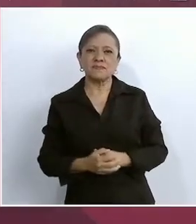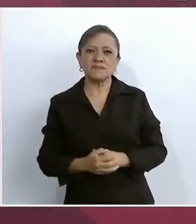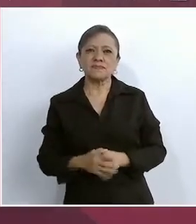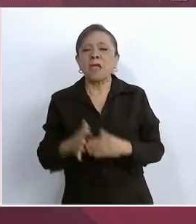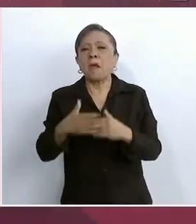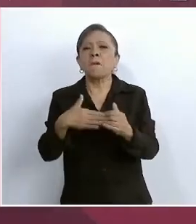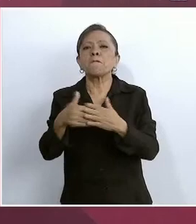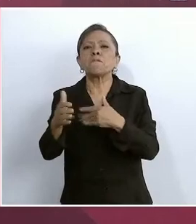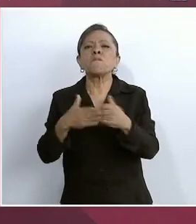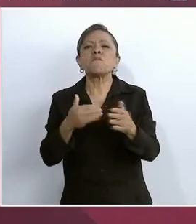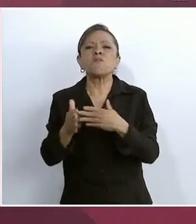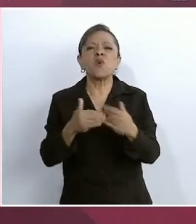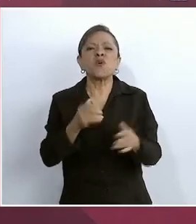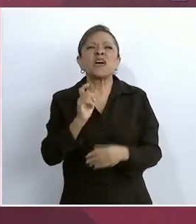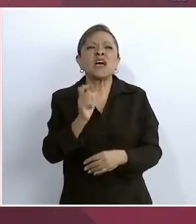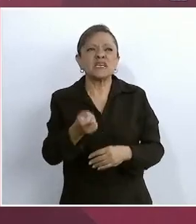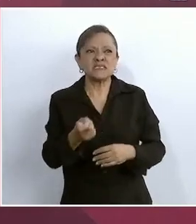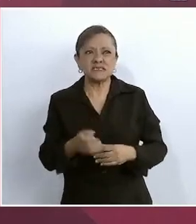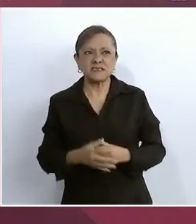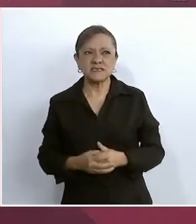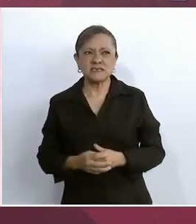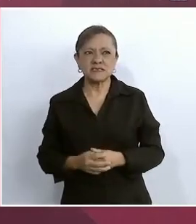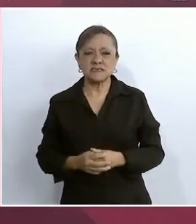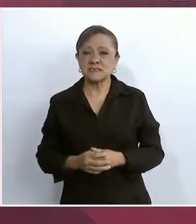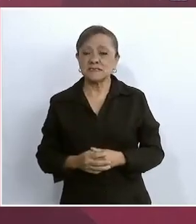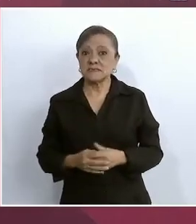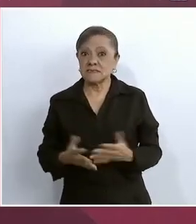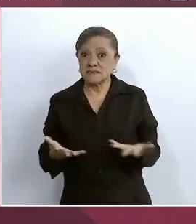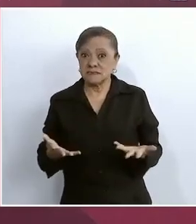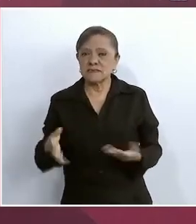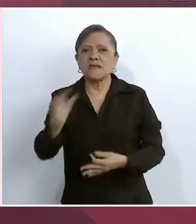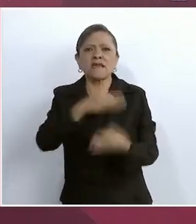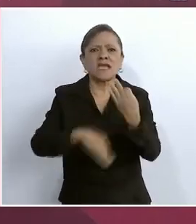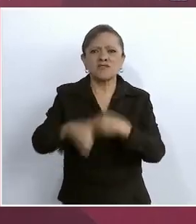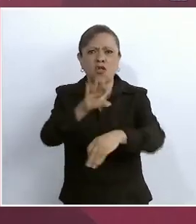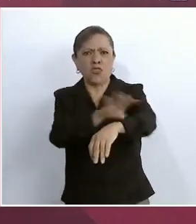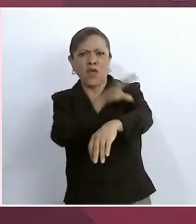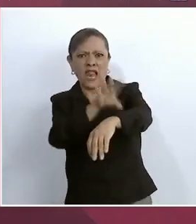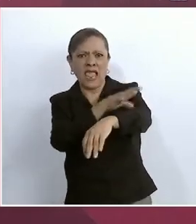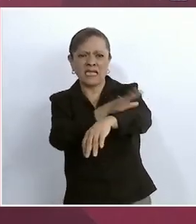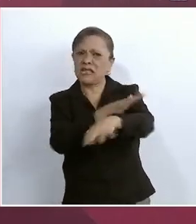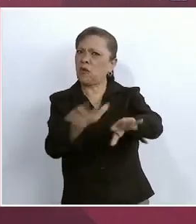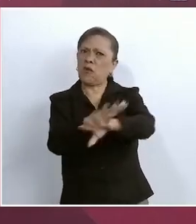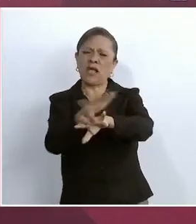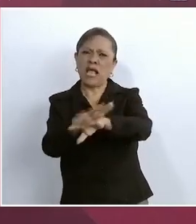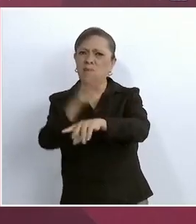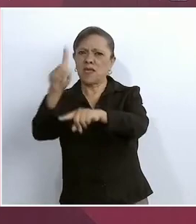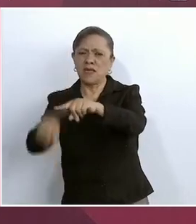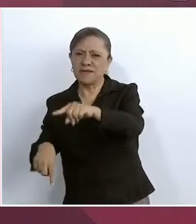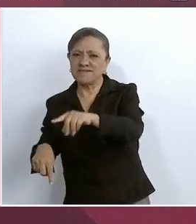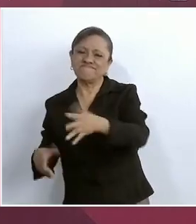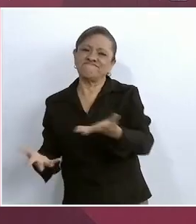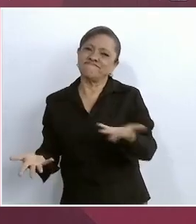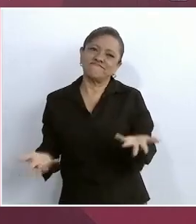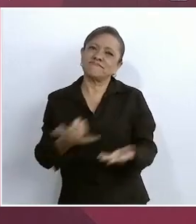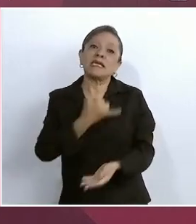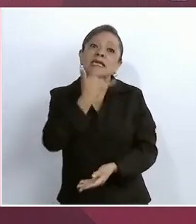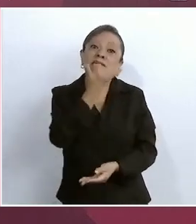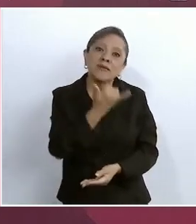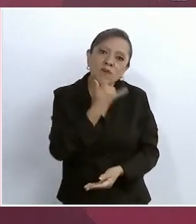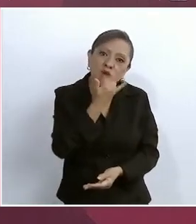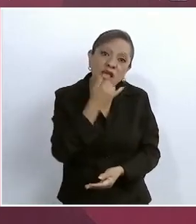moda de que todo iba a ser eléctrico, se equivocaron los expertos,